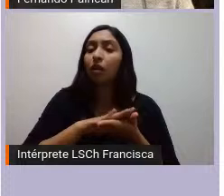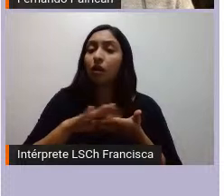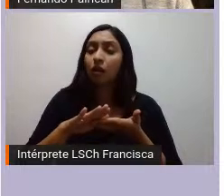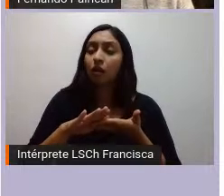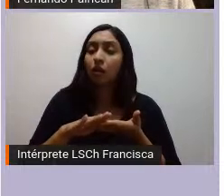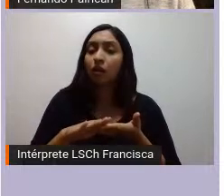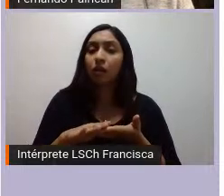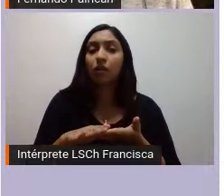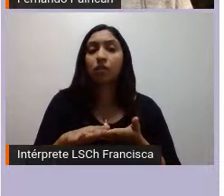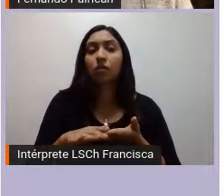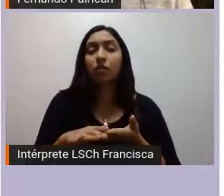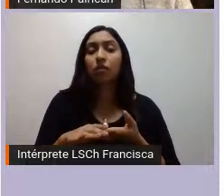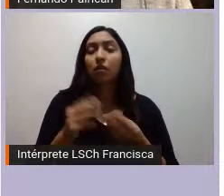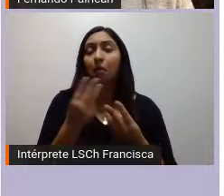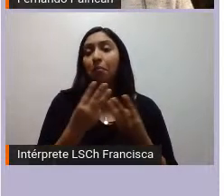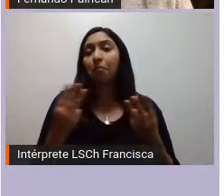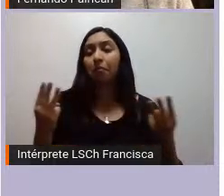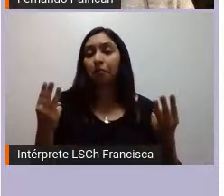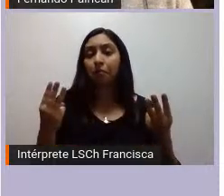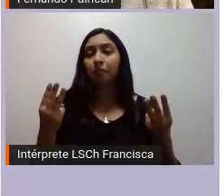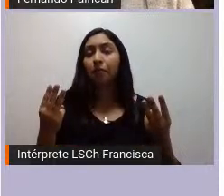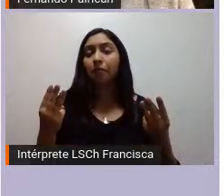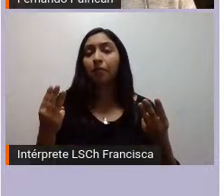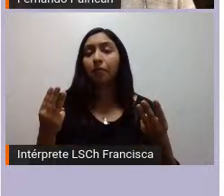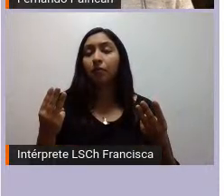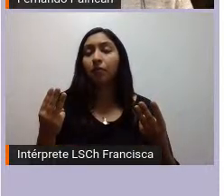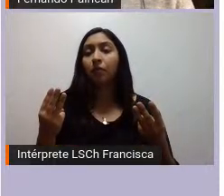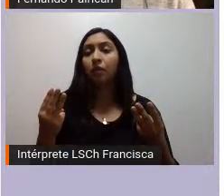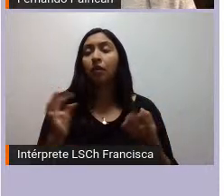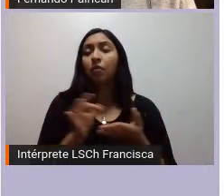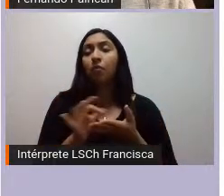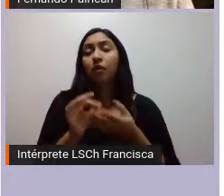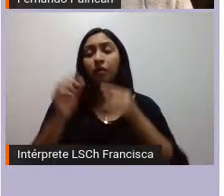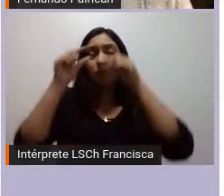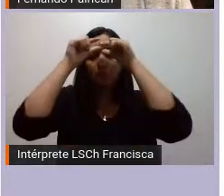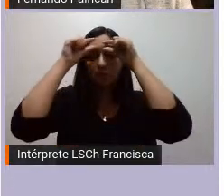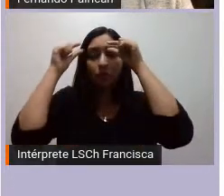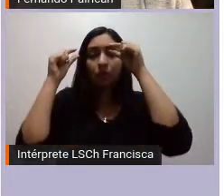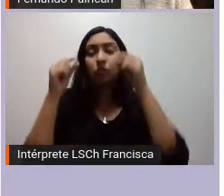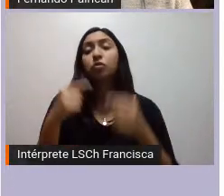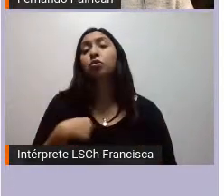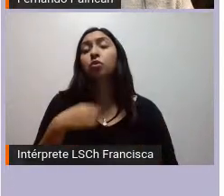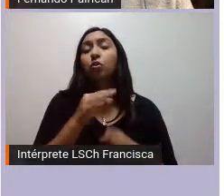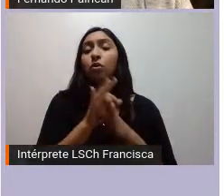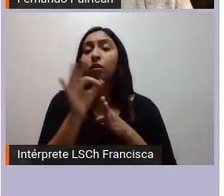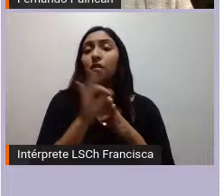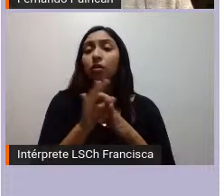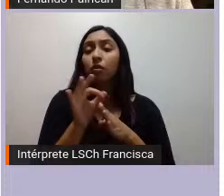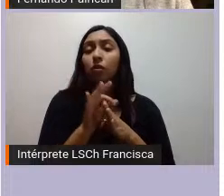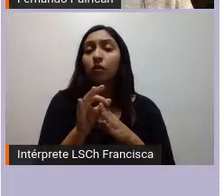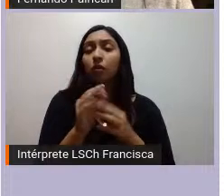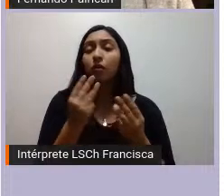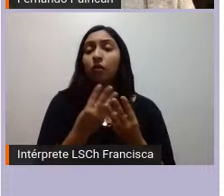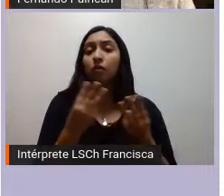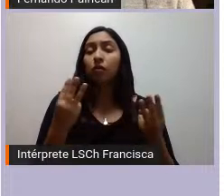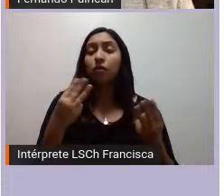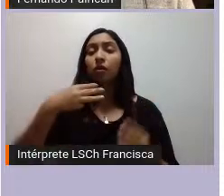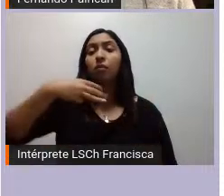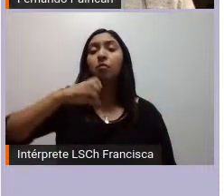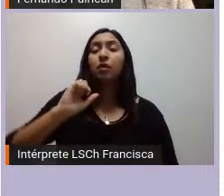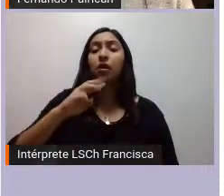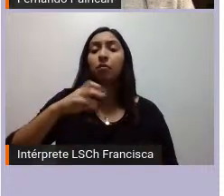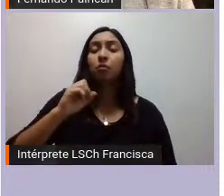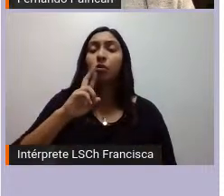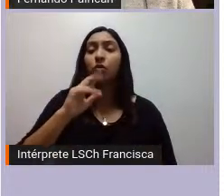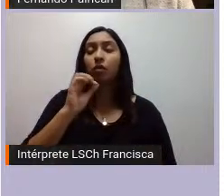las páginas web tanto del pueblo mapuche que tiene memoria los recomiendo que visiten el centro web de memoria mapuche donde